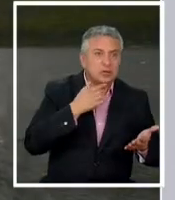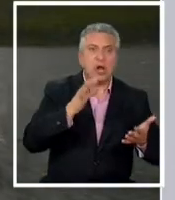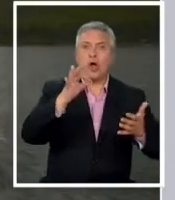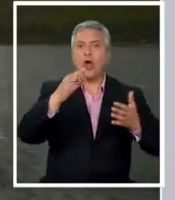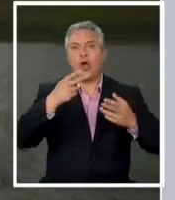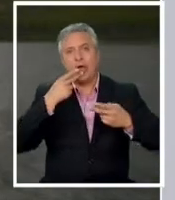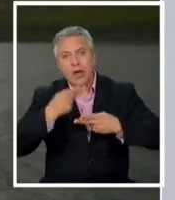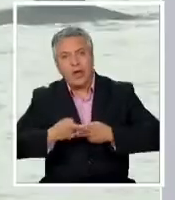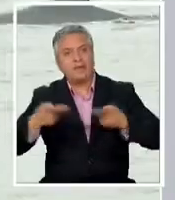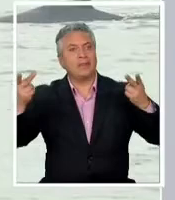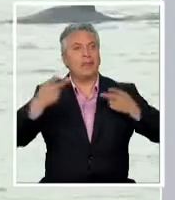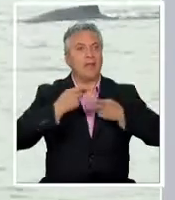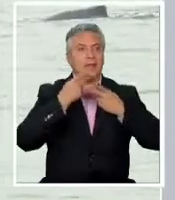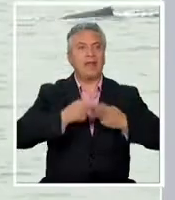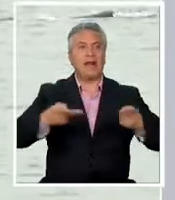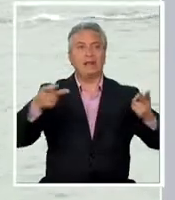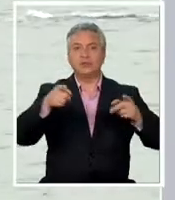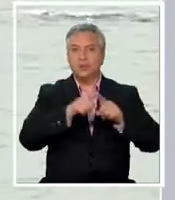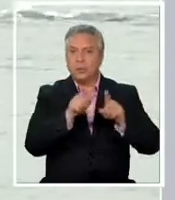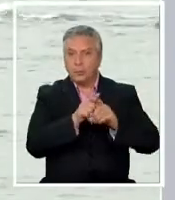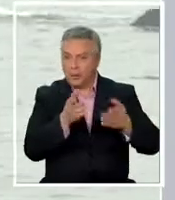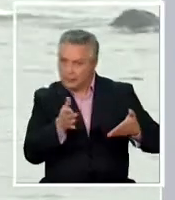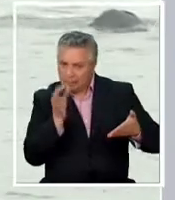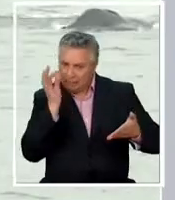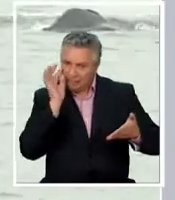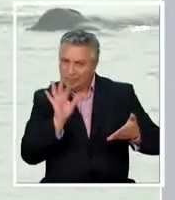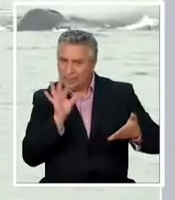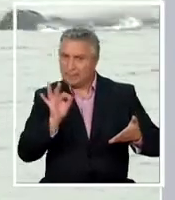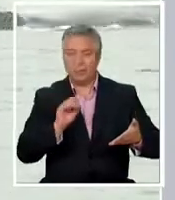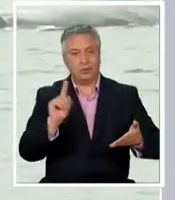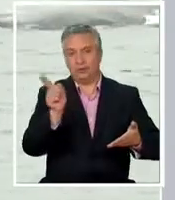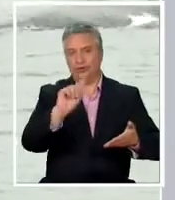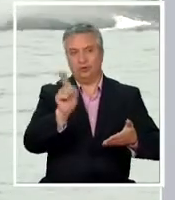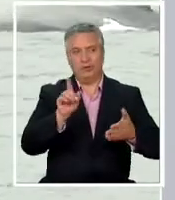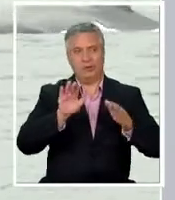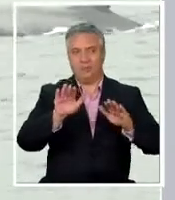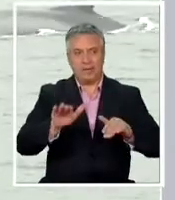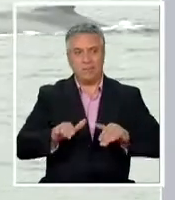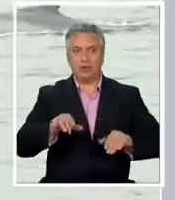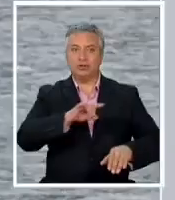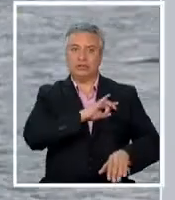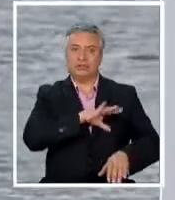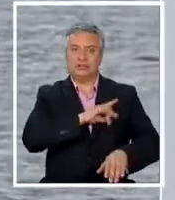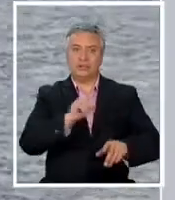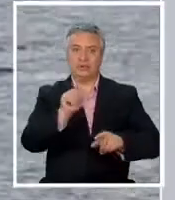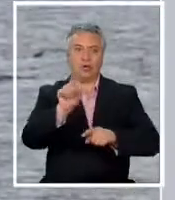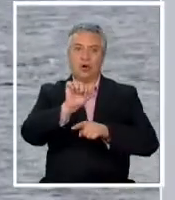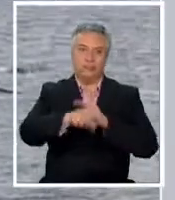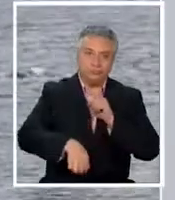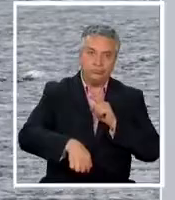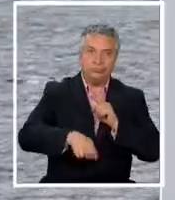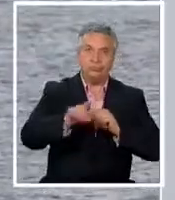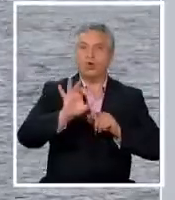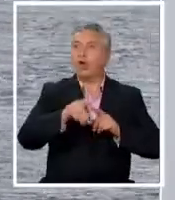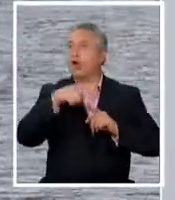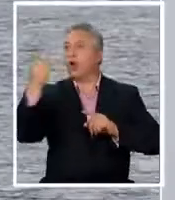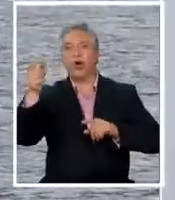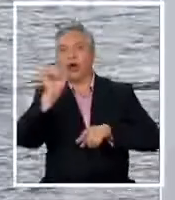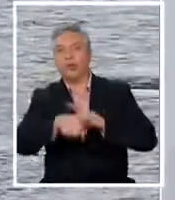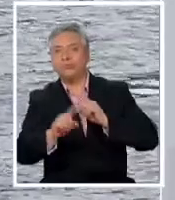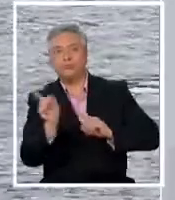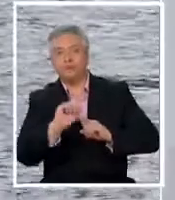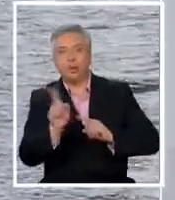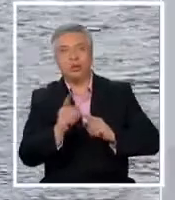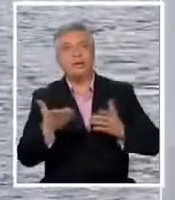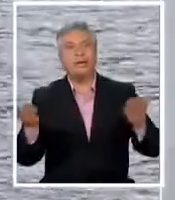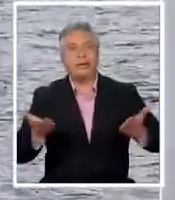declaraciones interpretativas. No es lo mismo que lo apruebe Chile que no lo apruebe Chile que no lo apruebe otro. Lo que